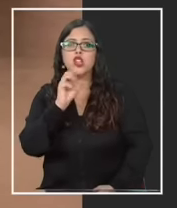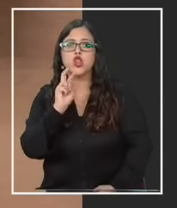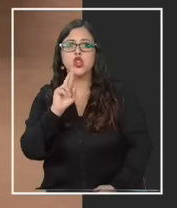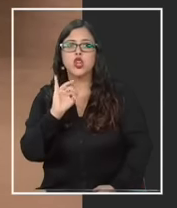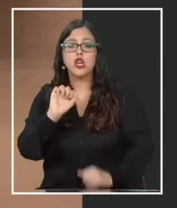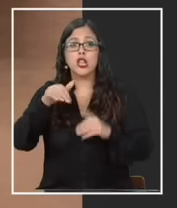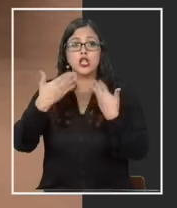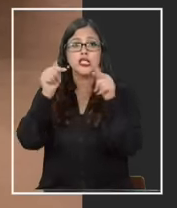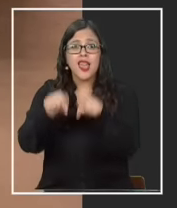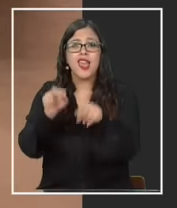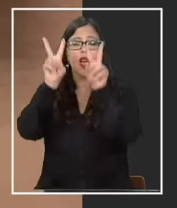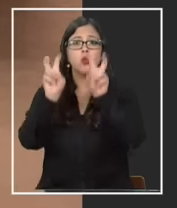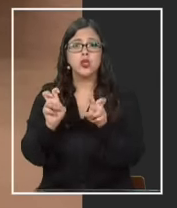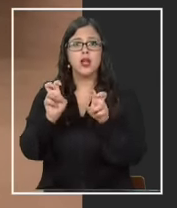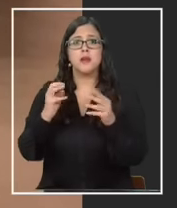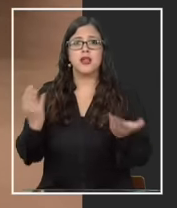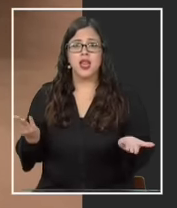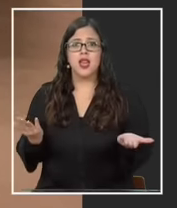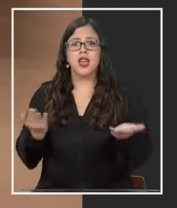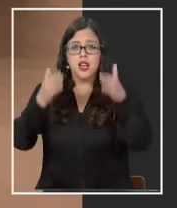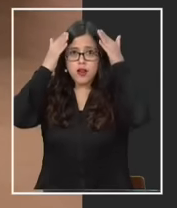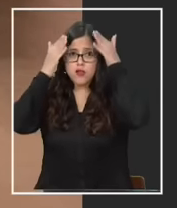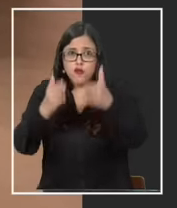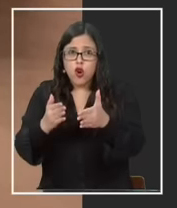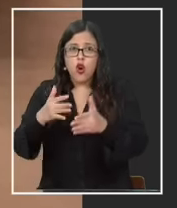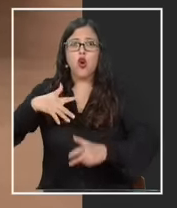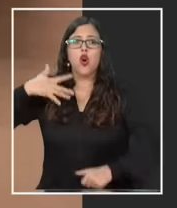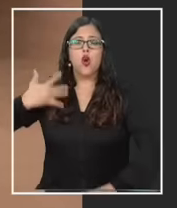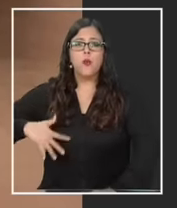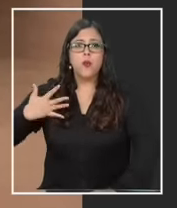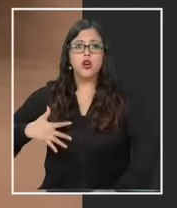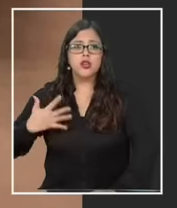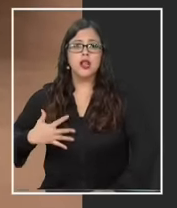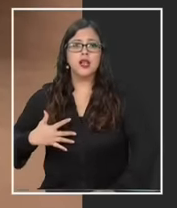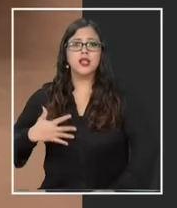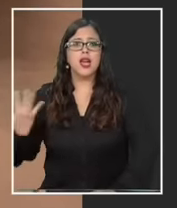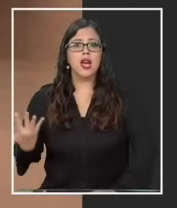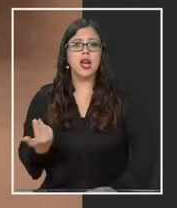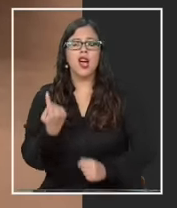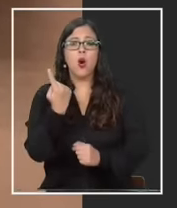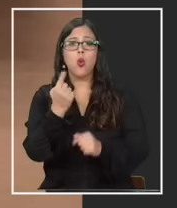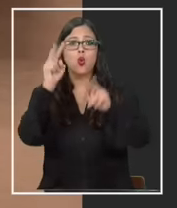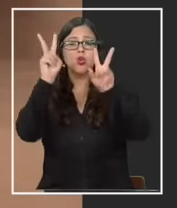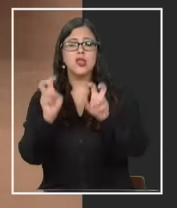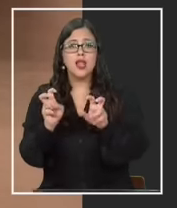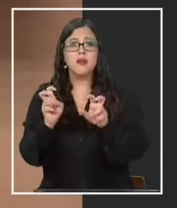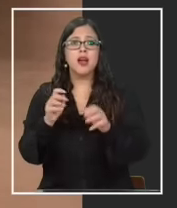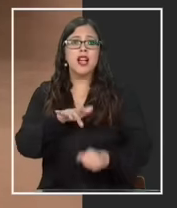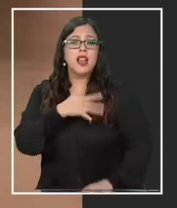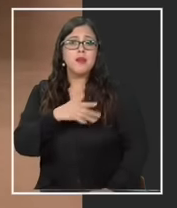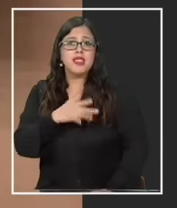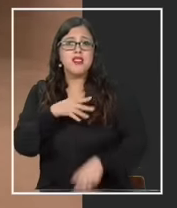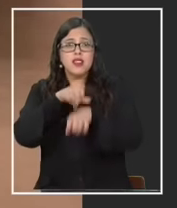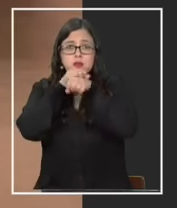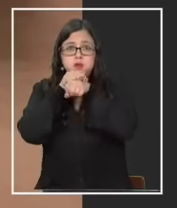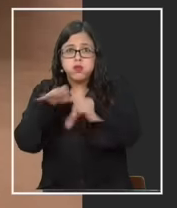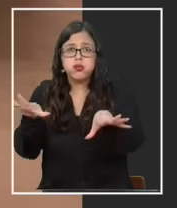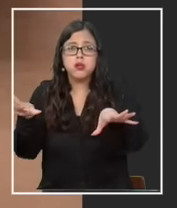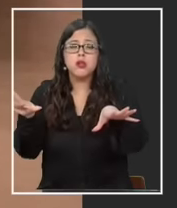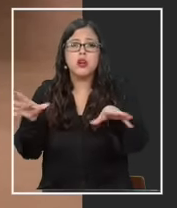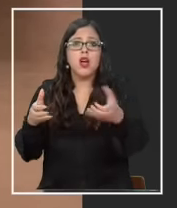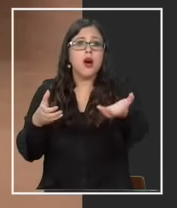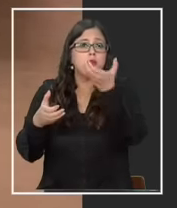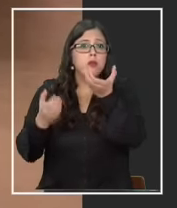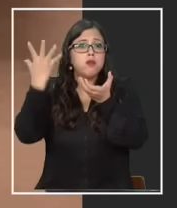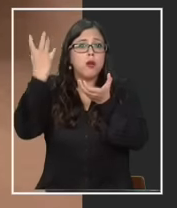aquí hay un tema de foco principal una cosa es la mental de filtración y otra